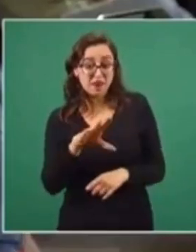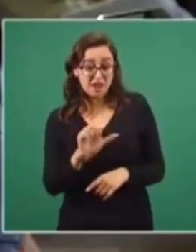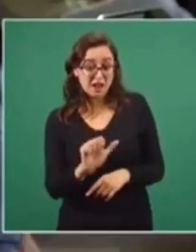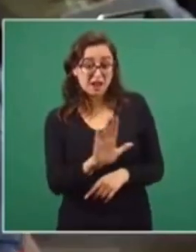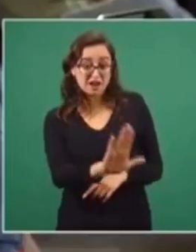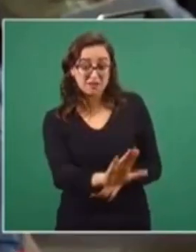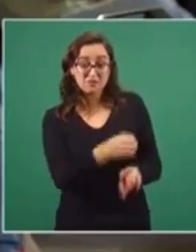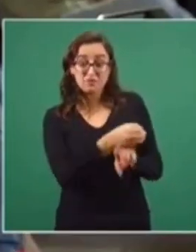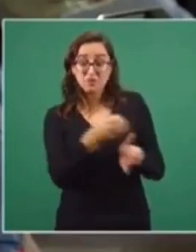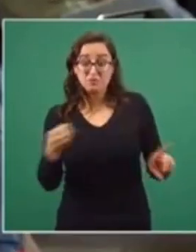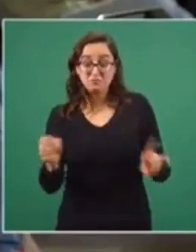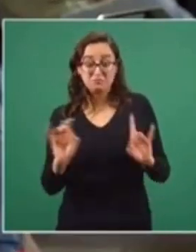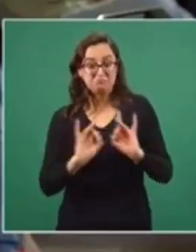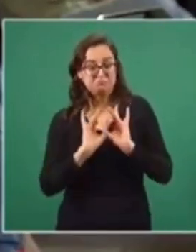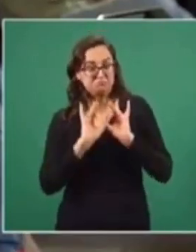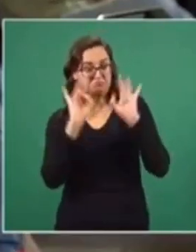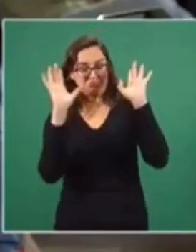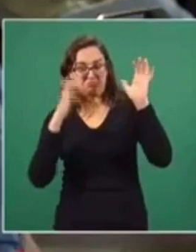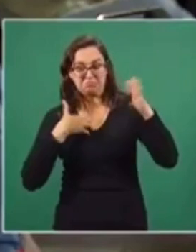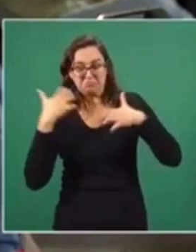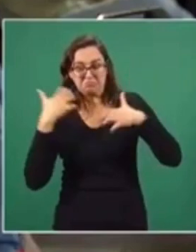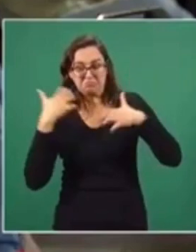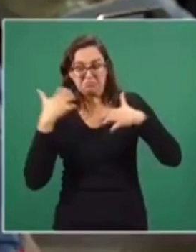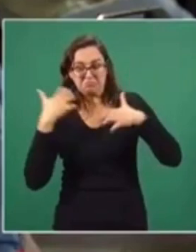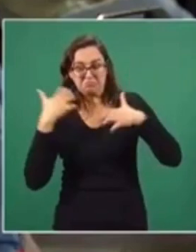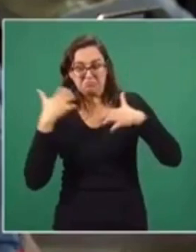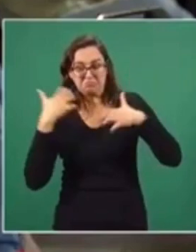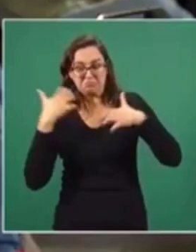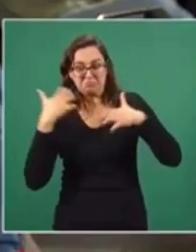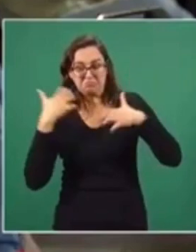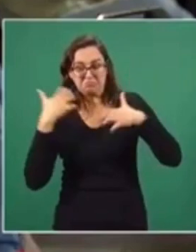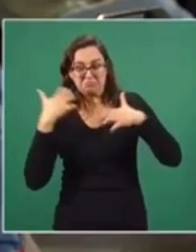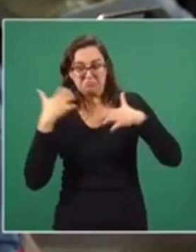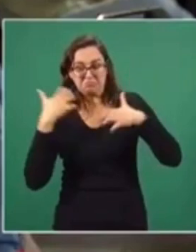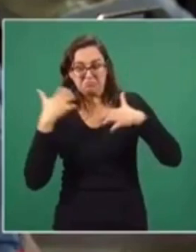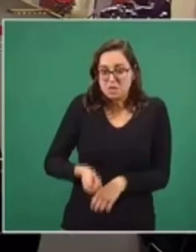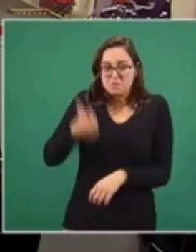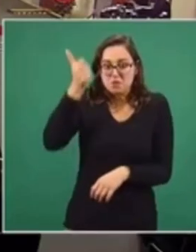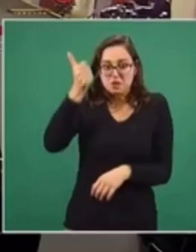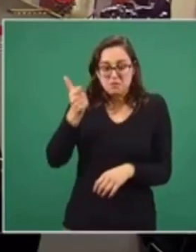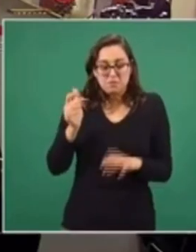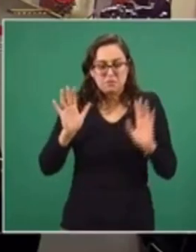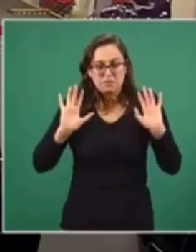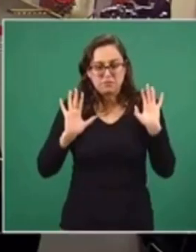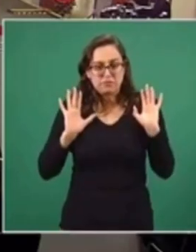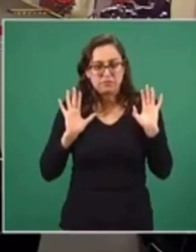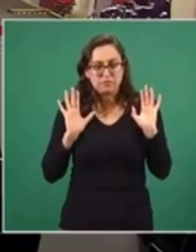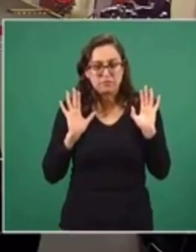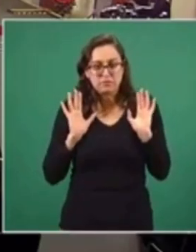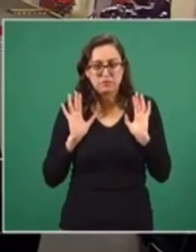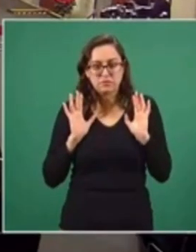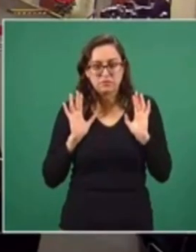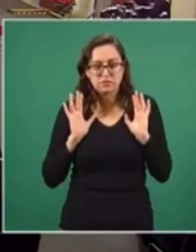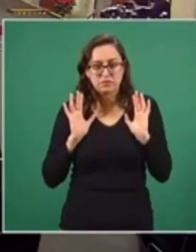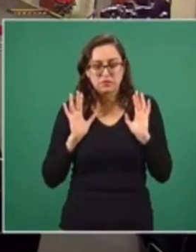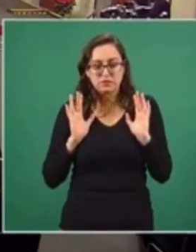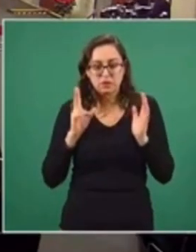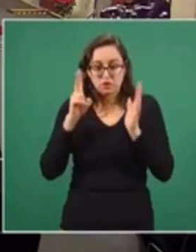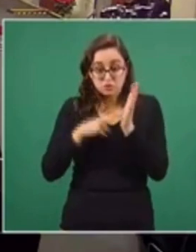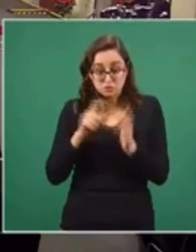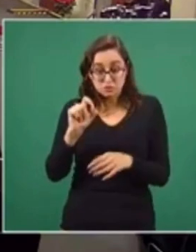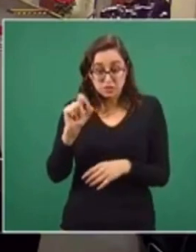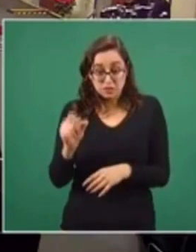esto no había ocurrido, creo que esto no había ocurrido, creo que esto no había ocurrido, espero que no cambie en 2021,